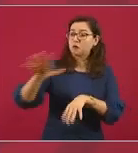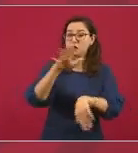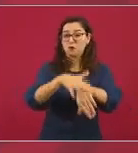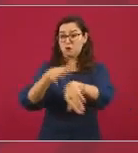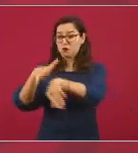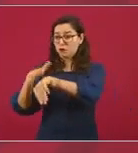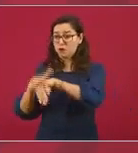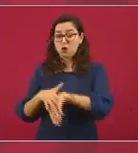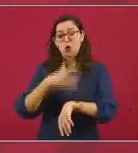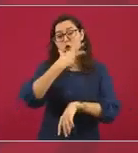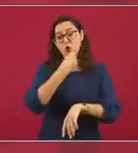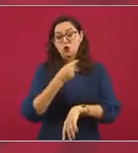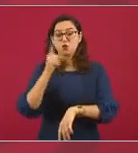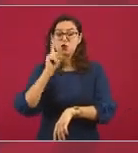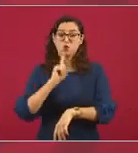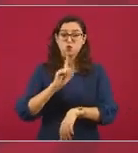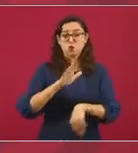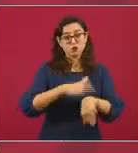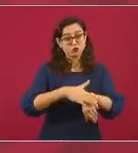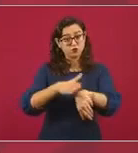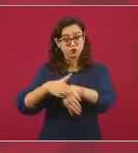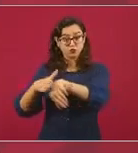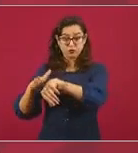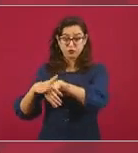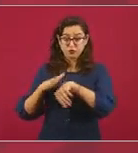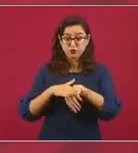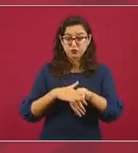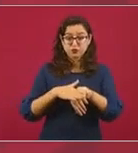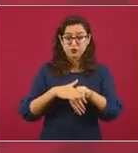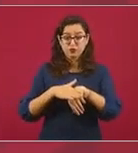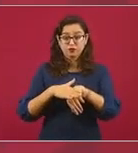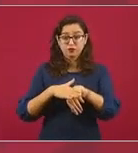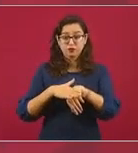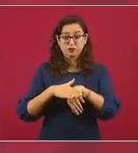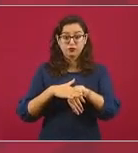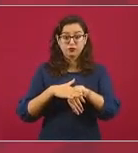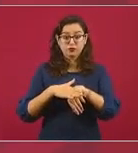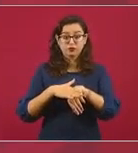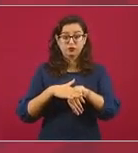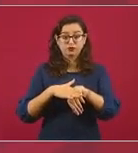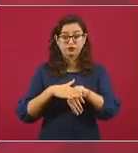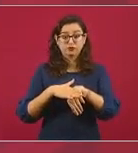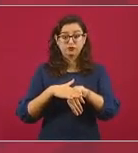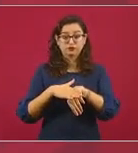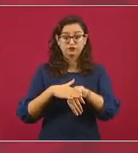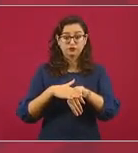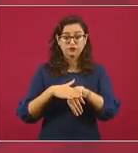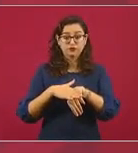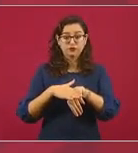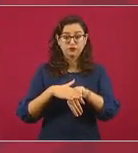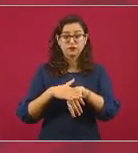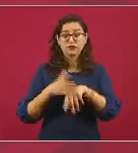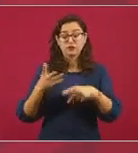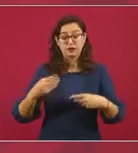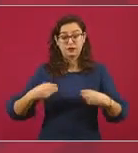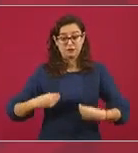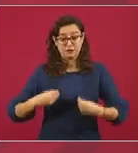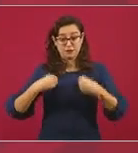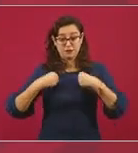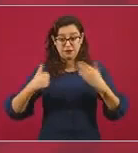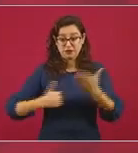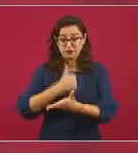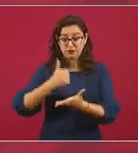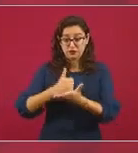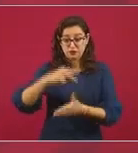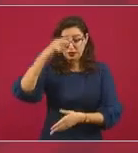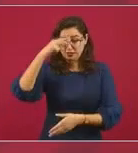capitalinos, a quienes vivimos en la Ciudad